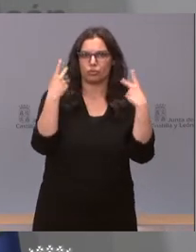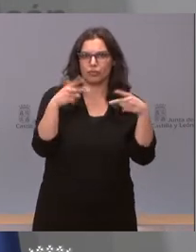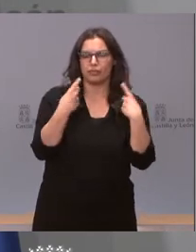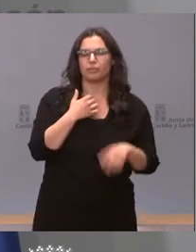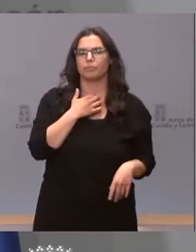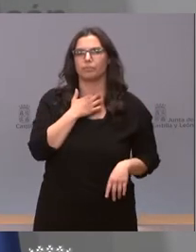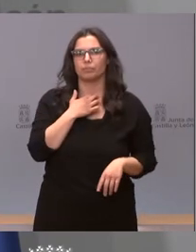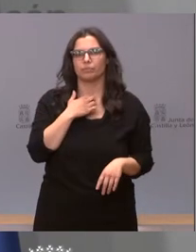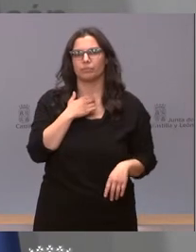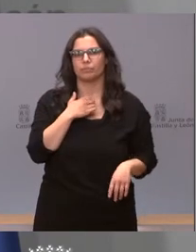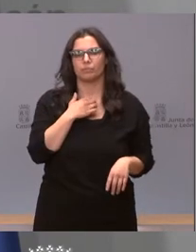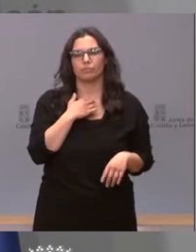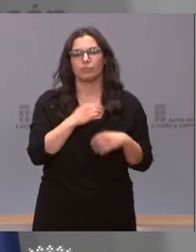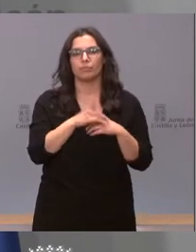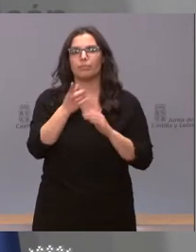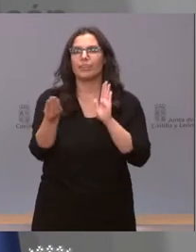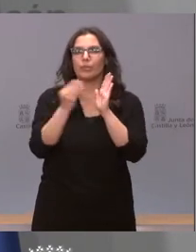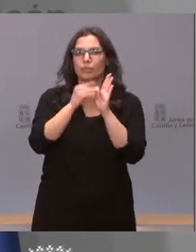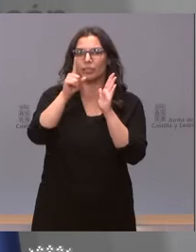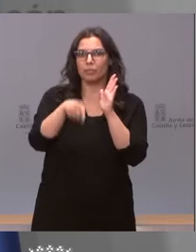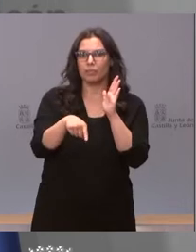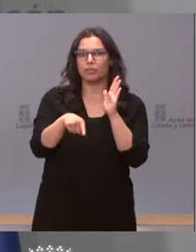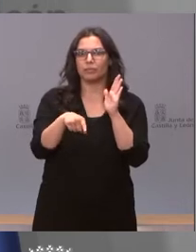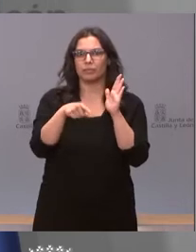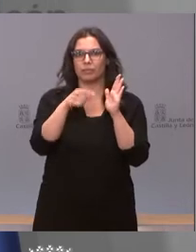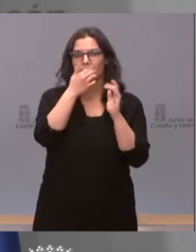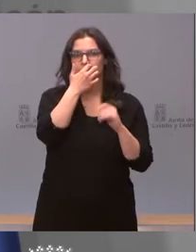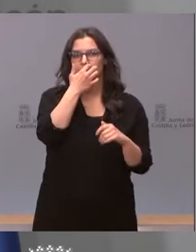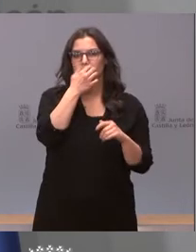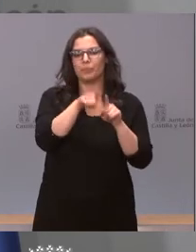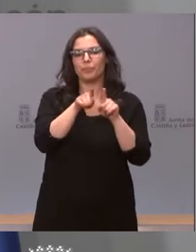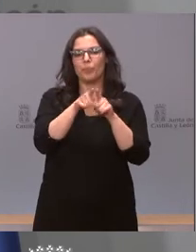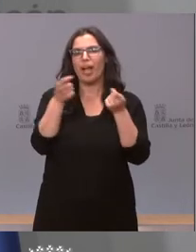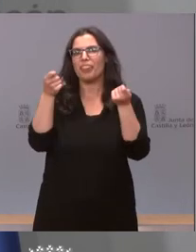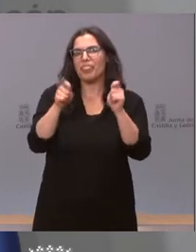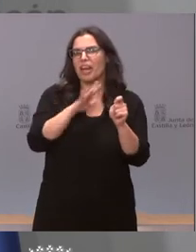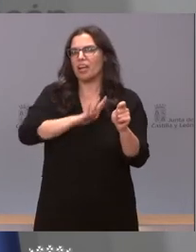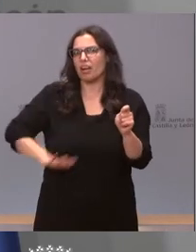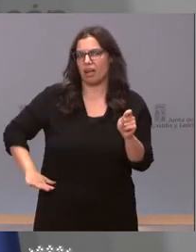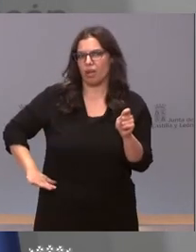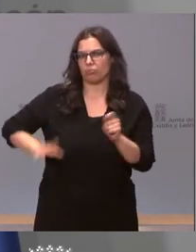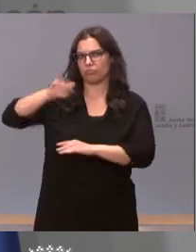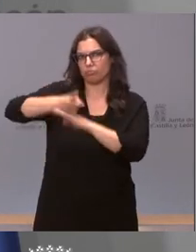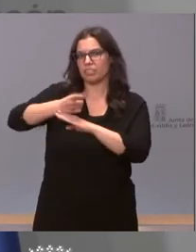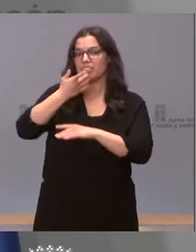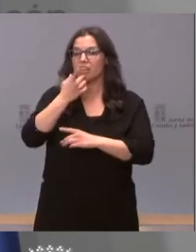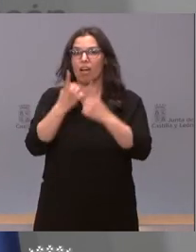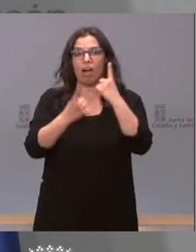que incluye la posibilidad de establecer cierres cautelares en los casos de incumplimientos